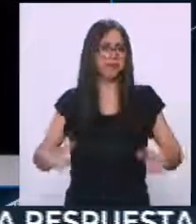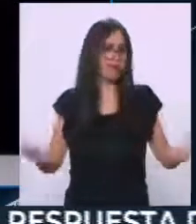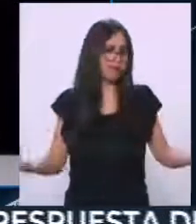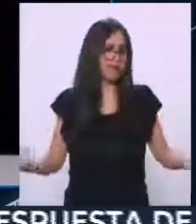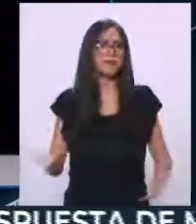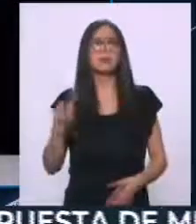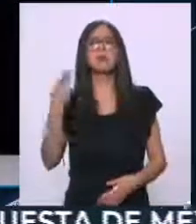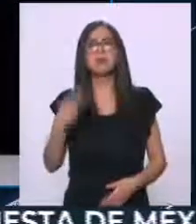Toda nuestra solidaridad con él.